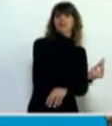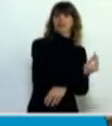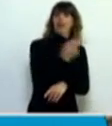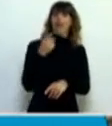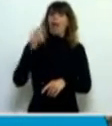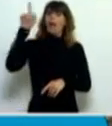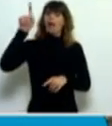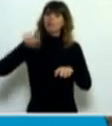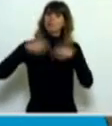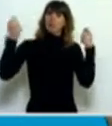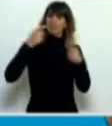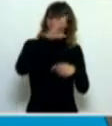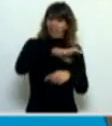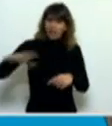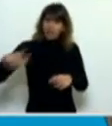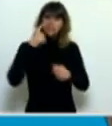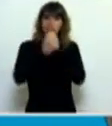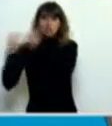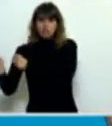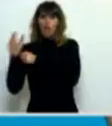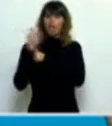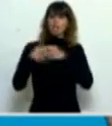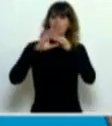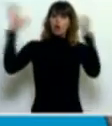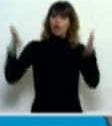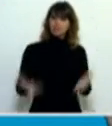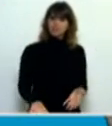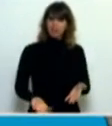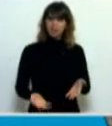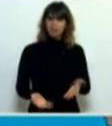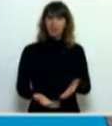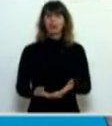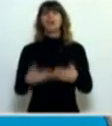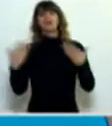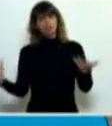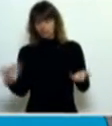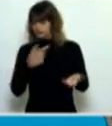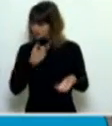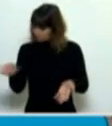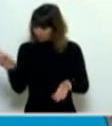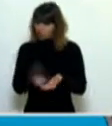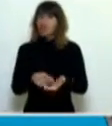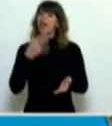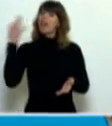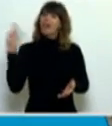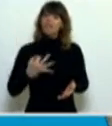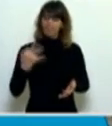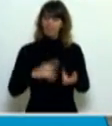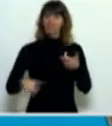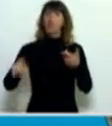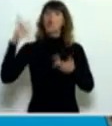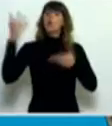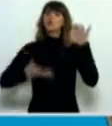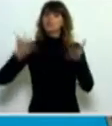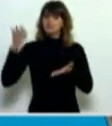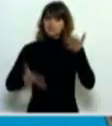instituciones de la democracia. En tal sentido, repito, la verdad, la justicia